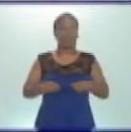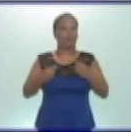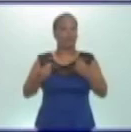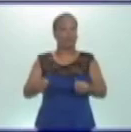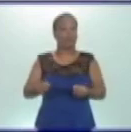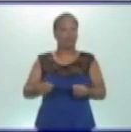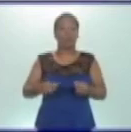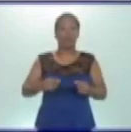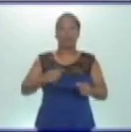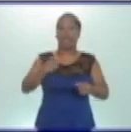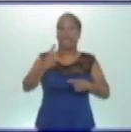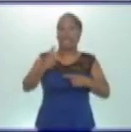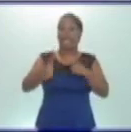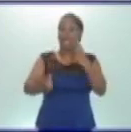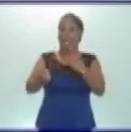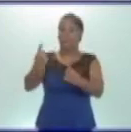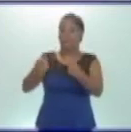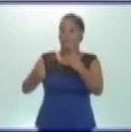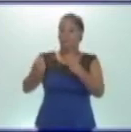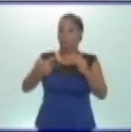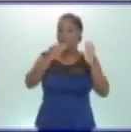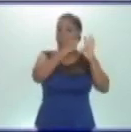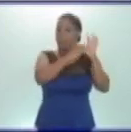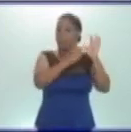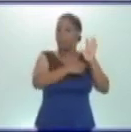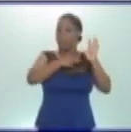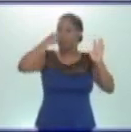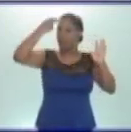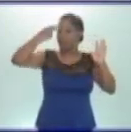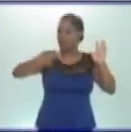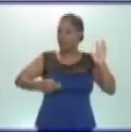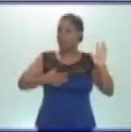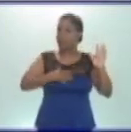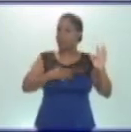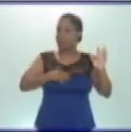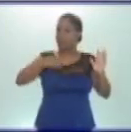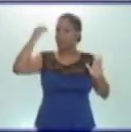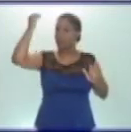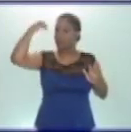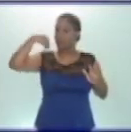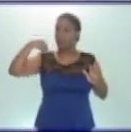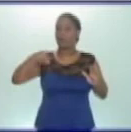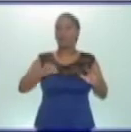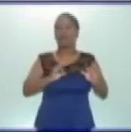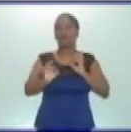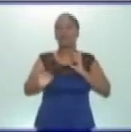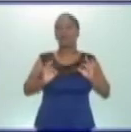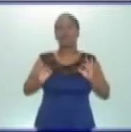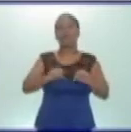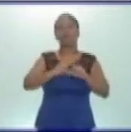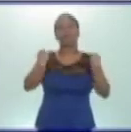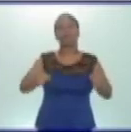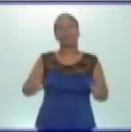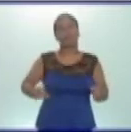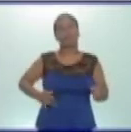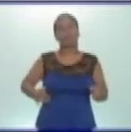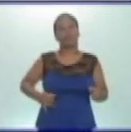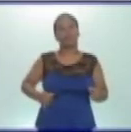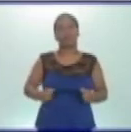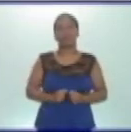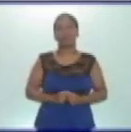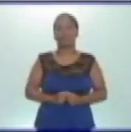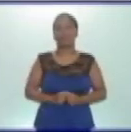medidas higiénicas que debemos tener en cuenta para mantener sano nuestro sistema digestivo. Ellas son